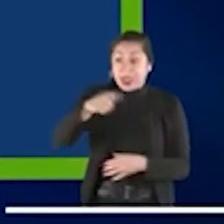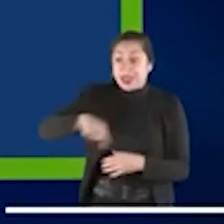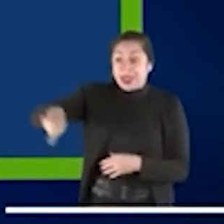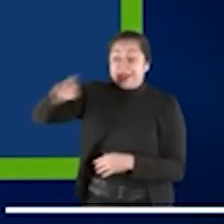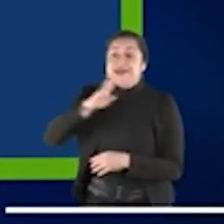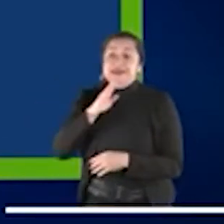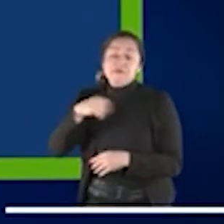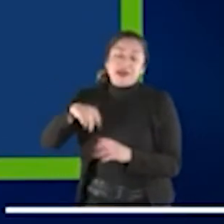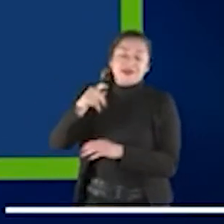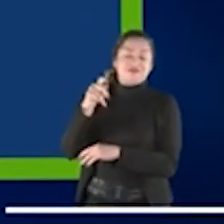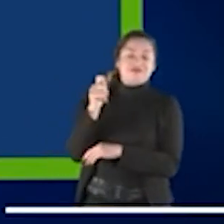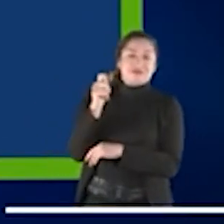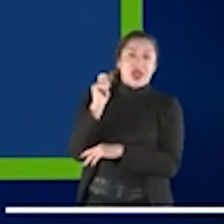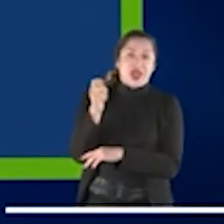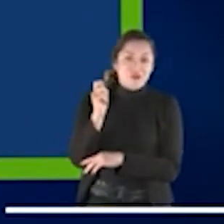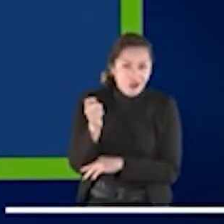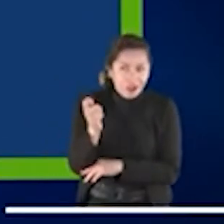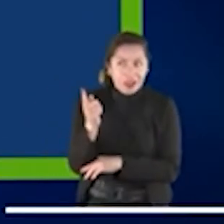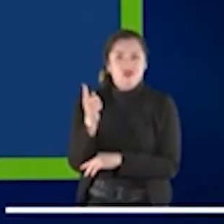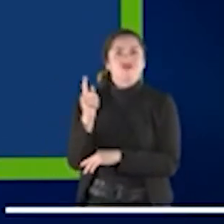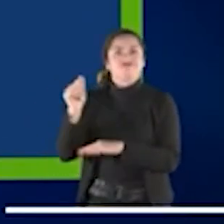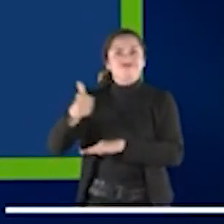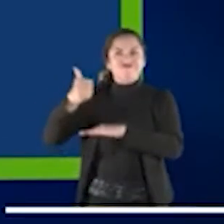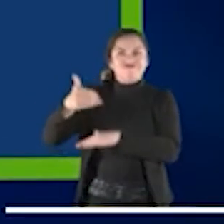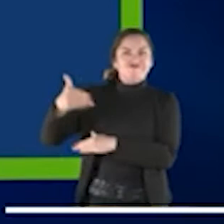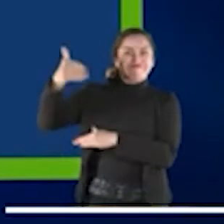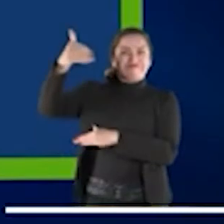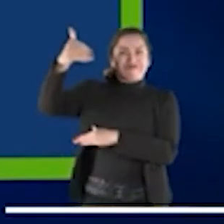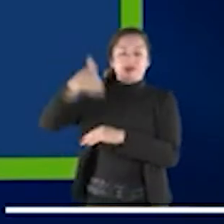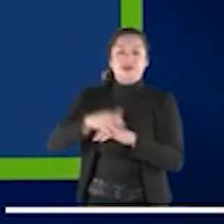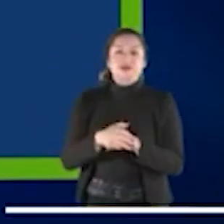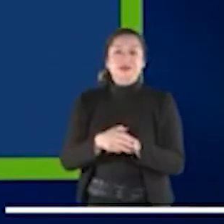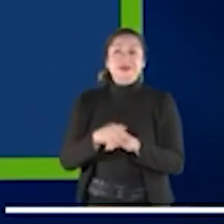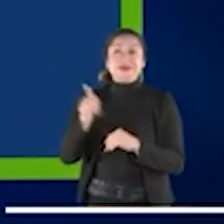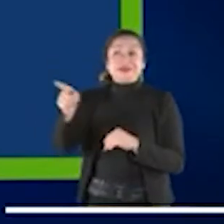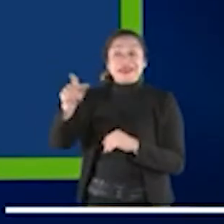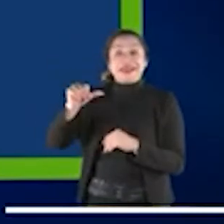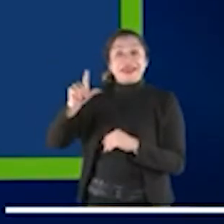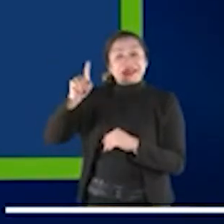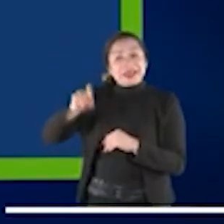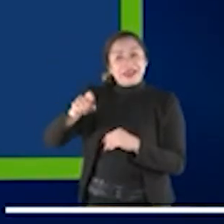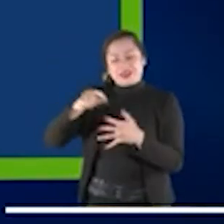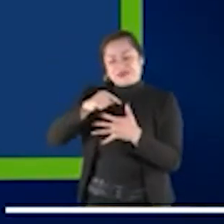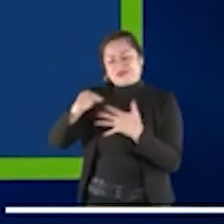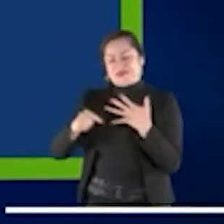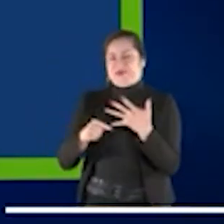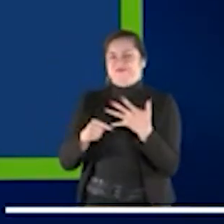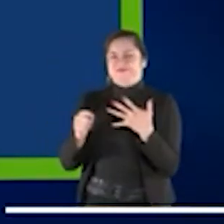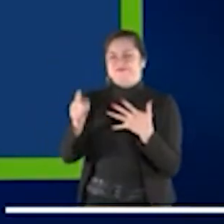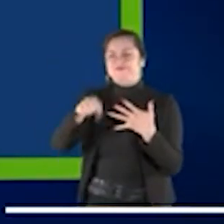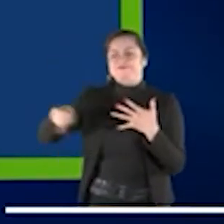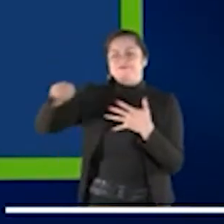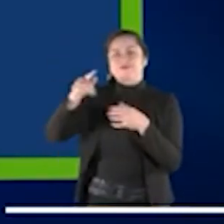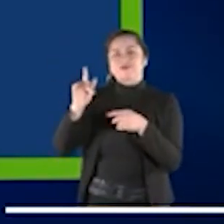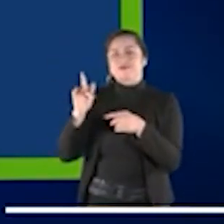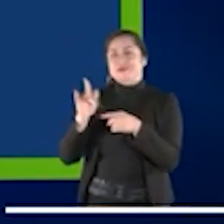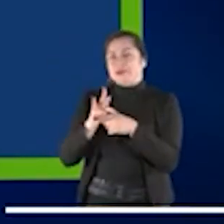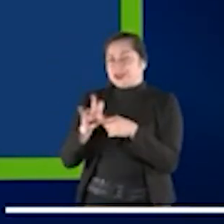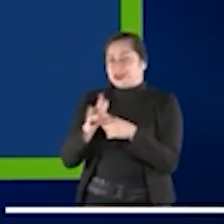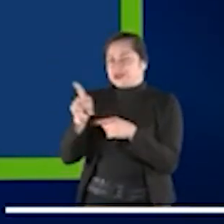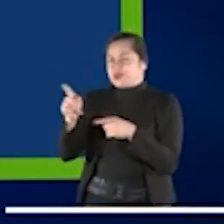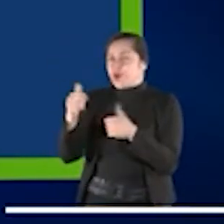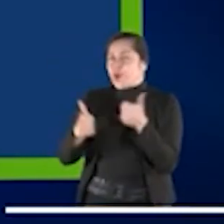los jueces y magistrados, es una serie de cinco principios que se aplican para ellos que os quería comentar.